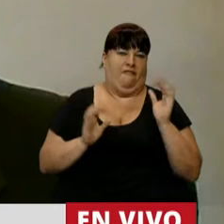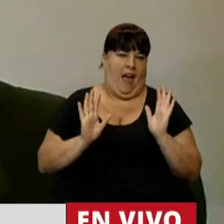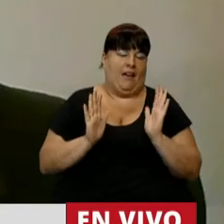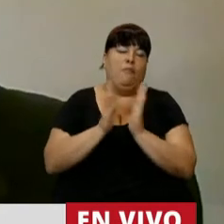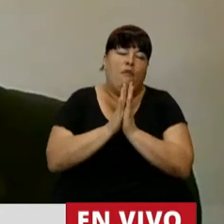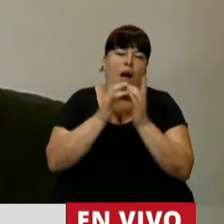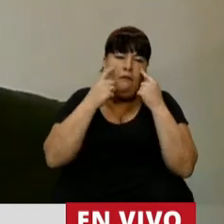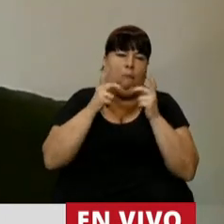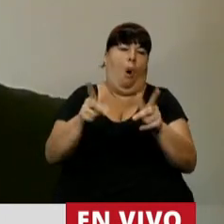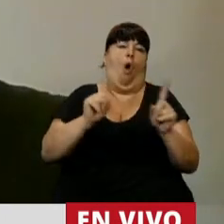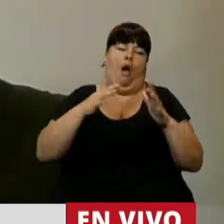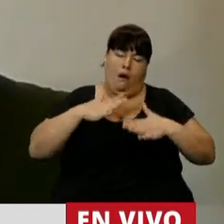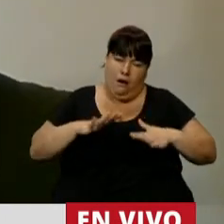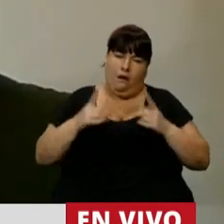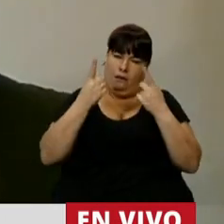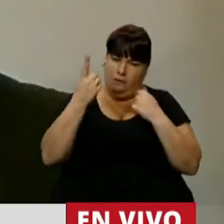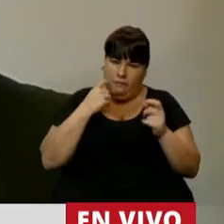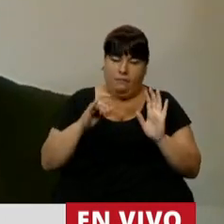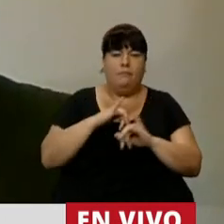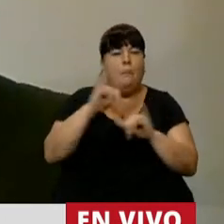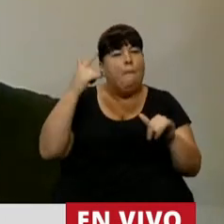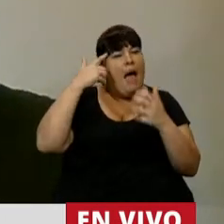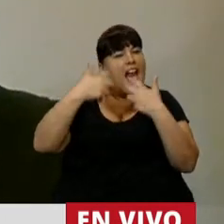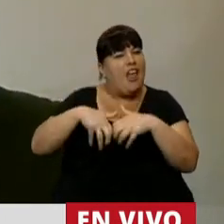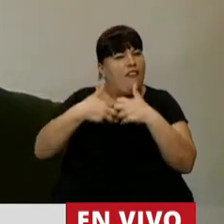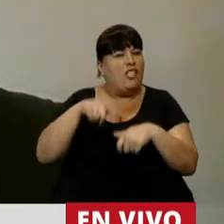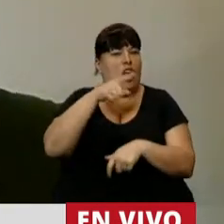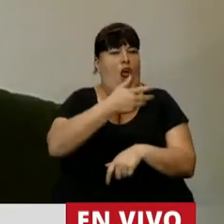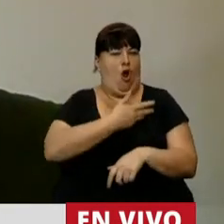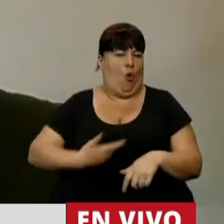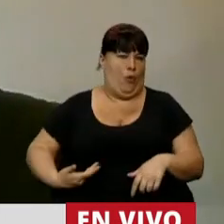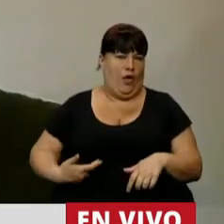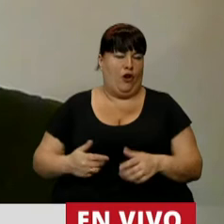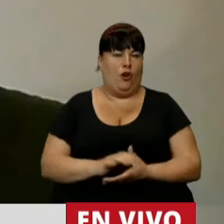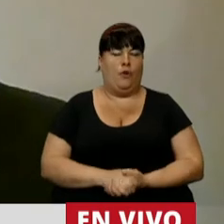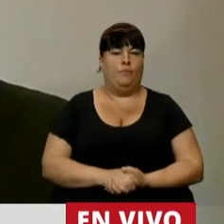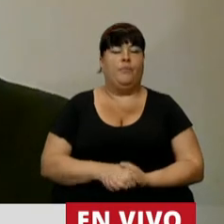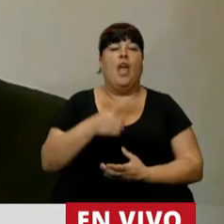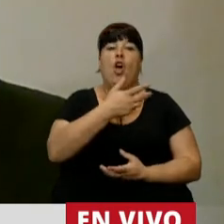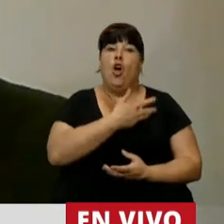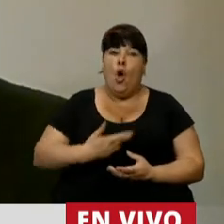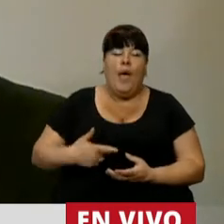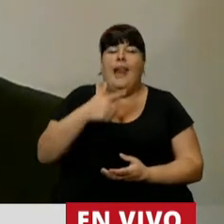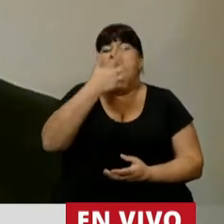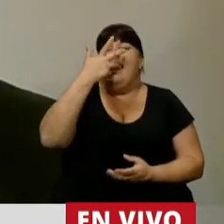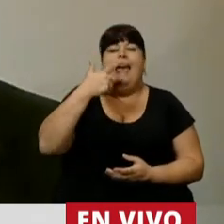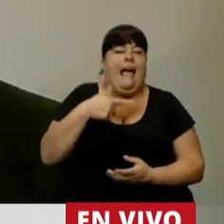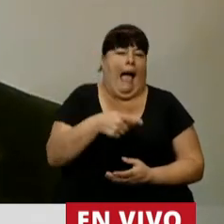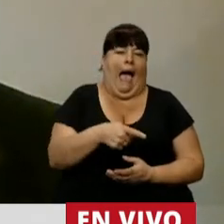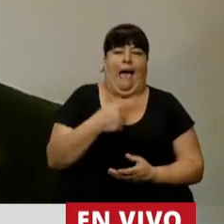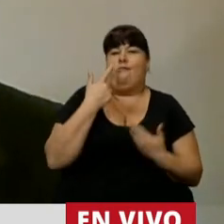prudencia un llamado a la reflexión al oficialismo al oficialismo le encanta